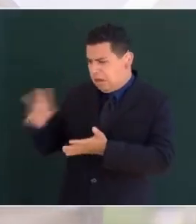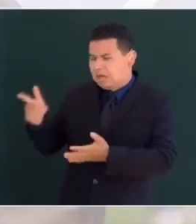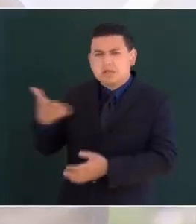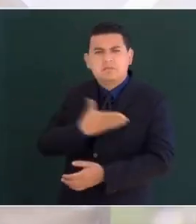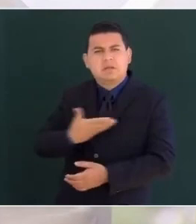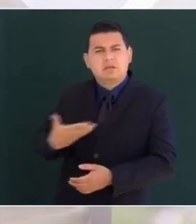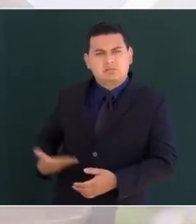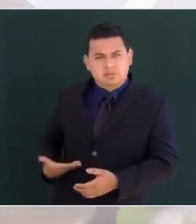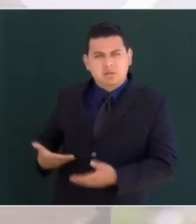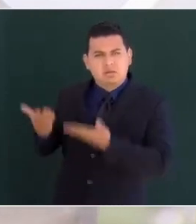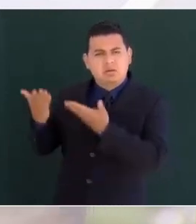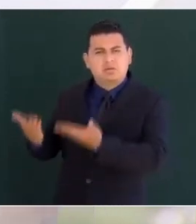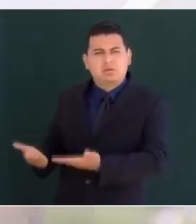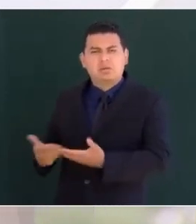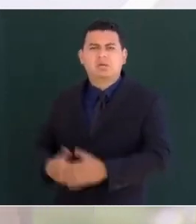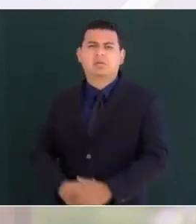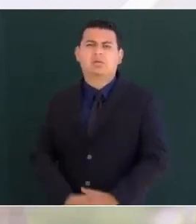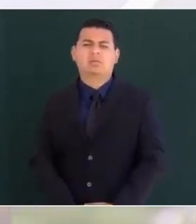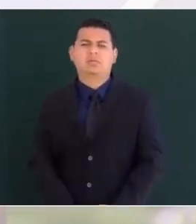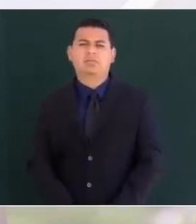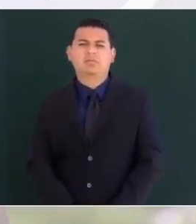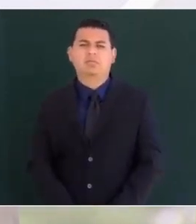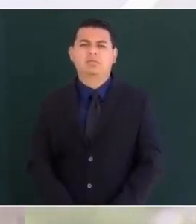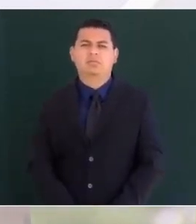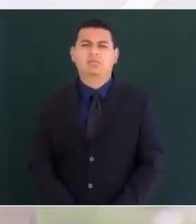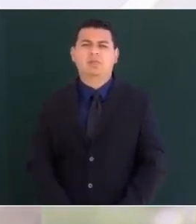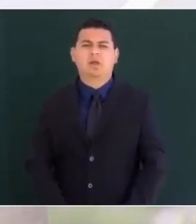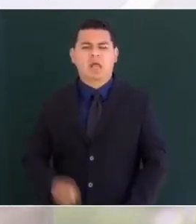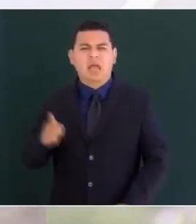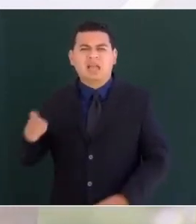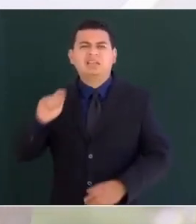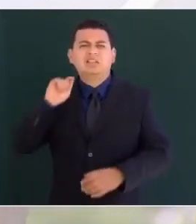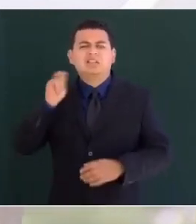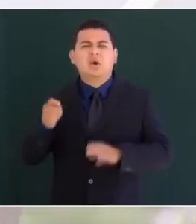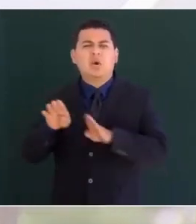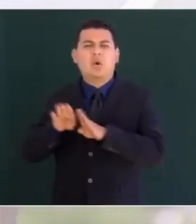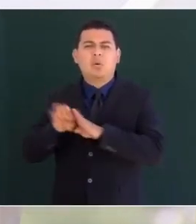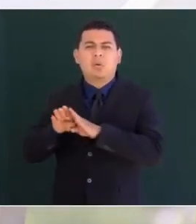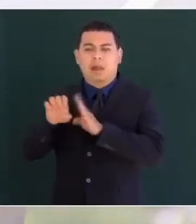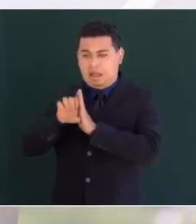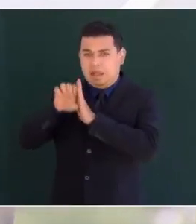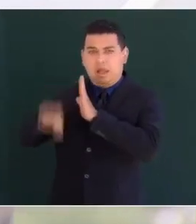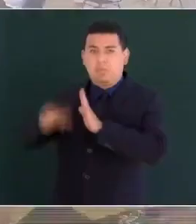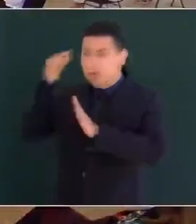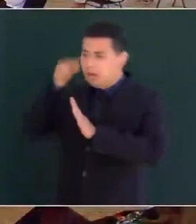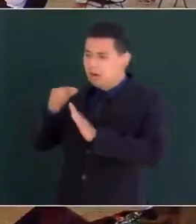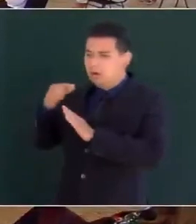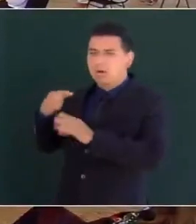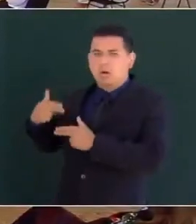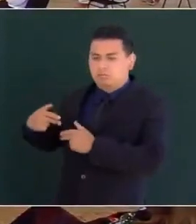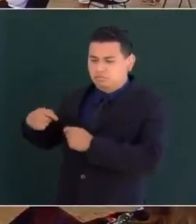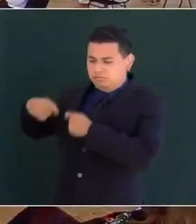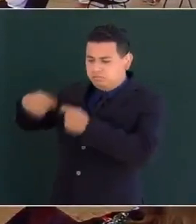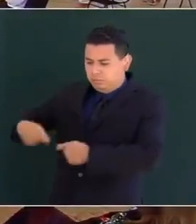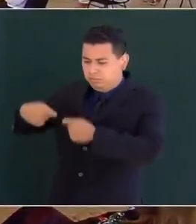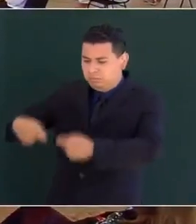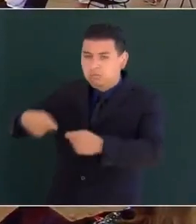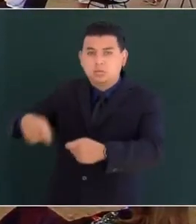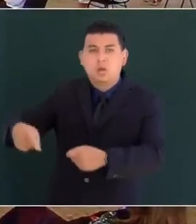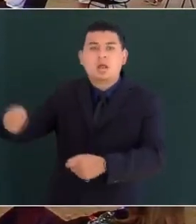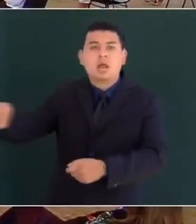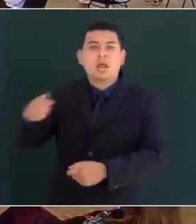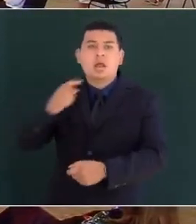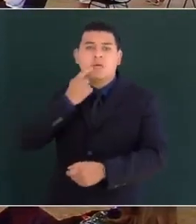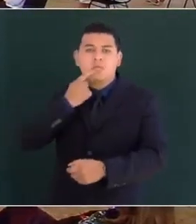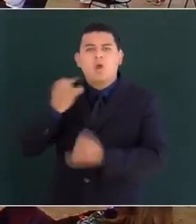el legado del Vicente Guerrero vivo y por